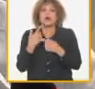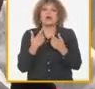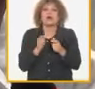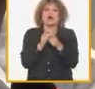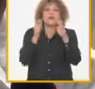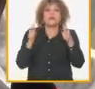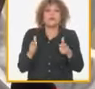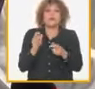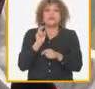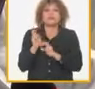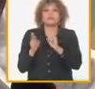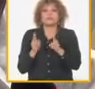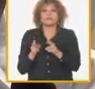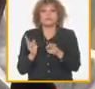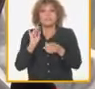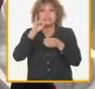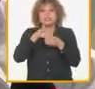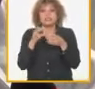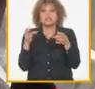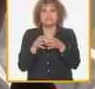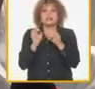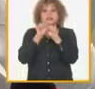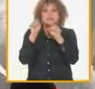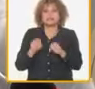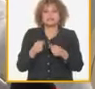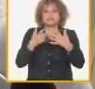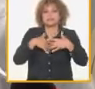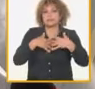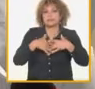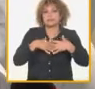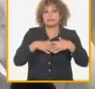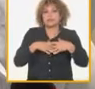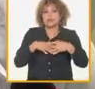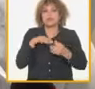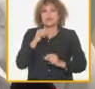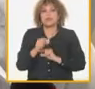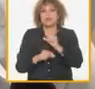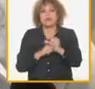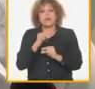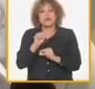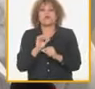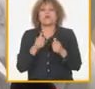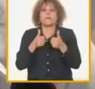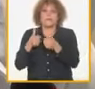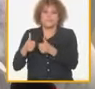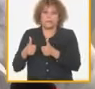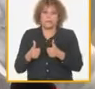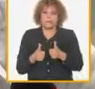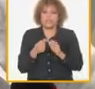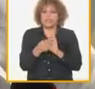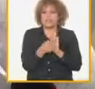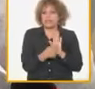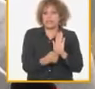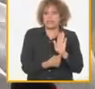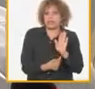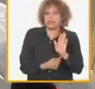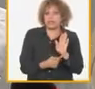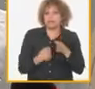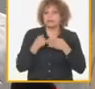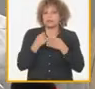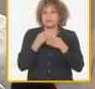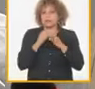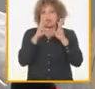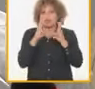autonomía se integran a los sistemas productivos locales y van mejorando todos sus indicadores y van aportando más los